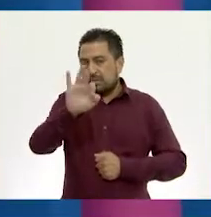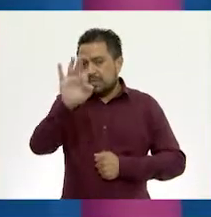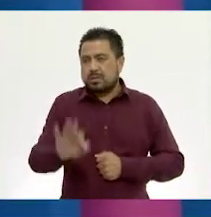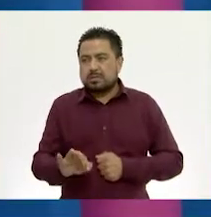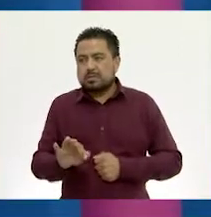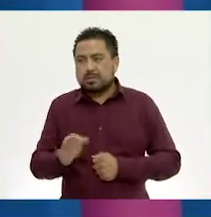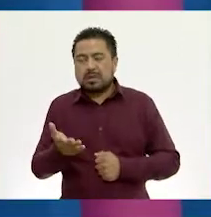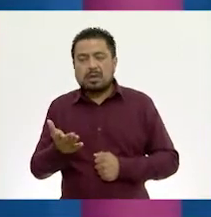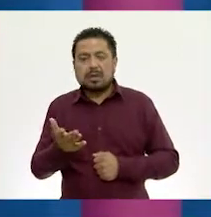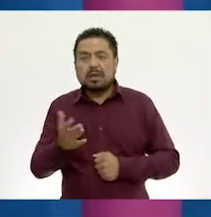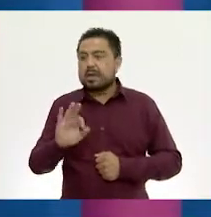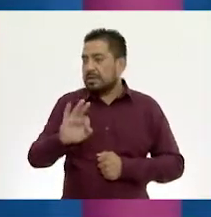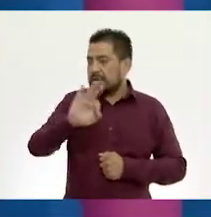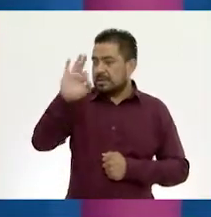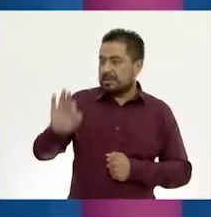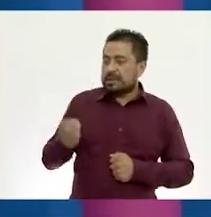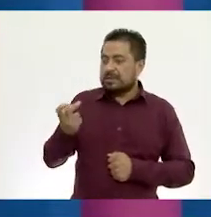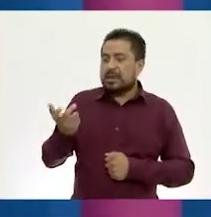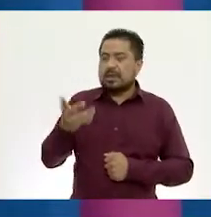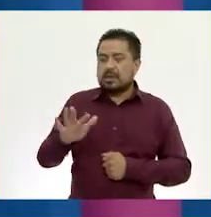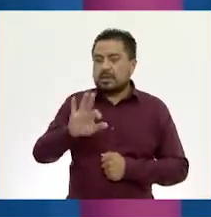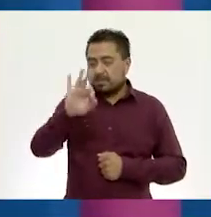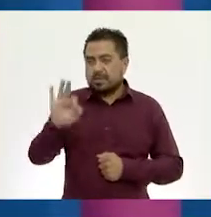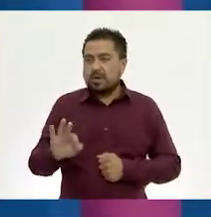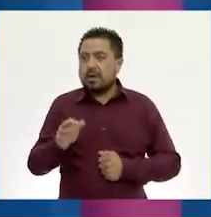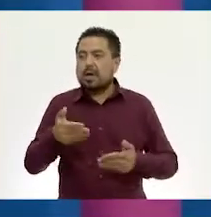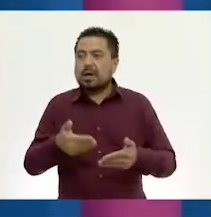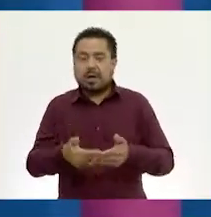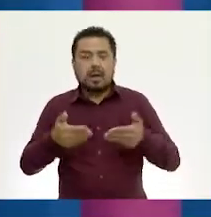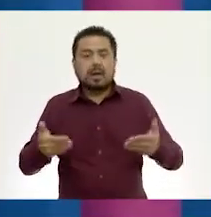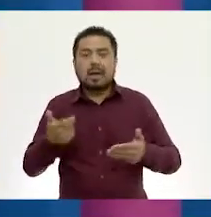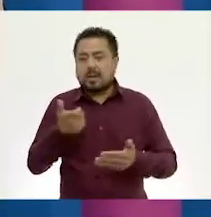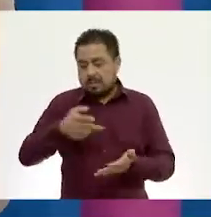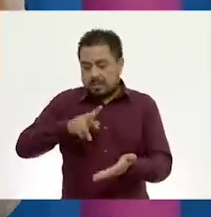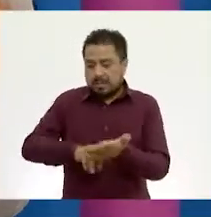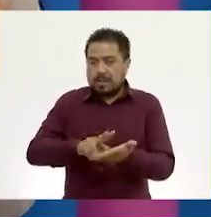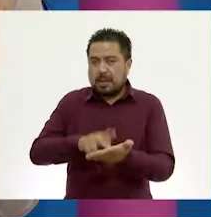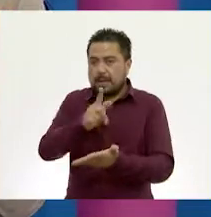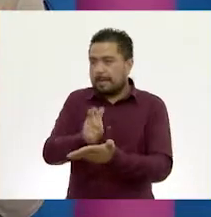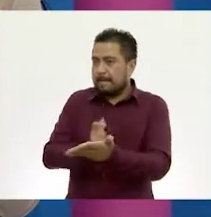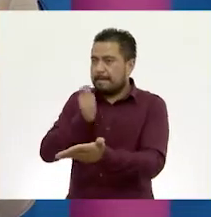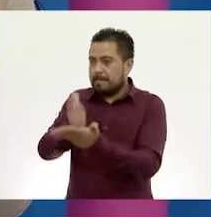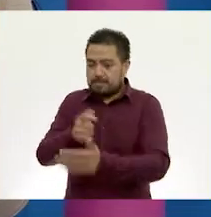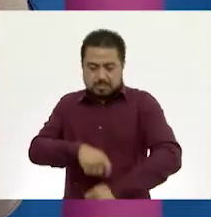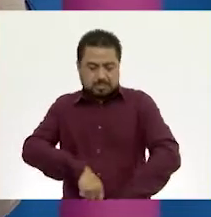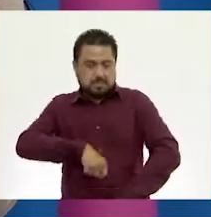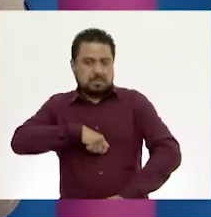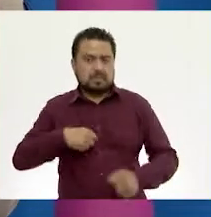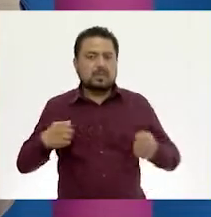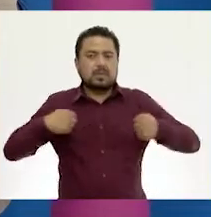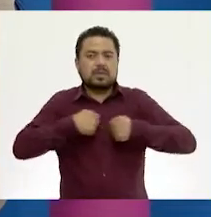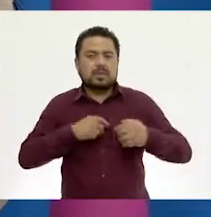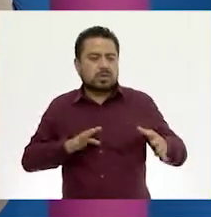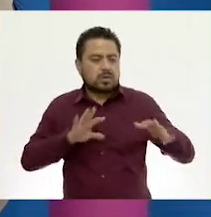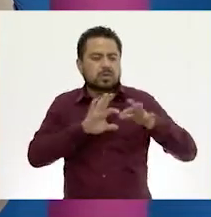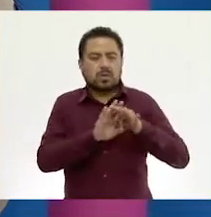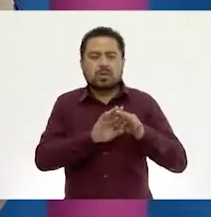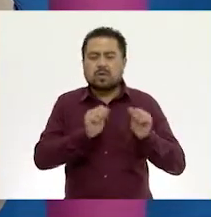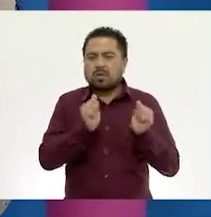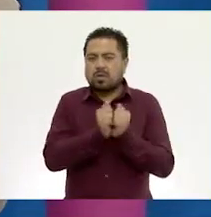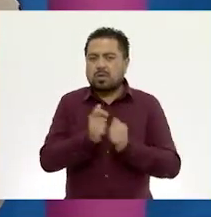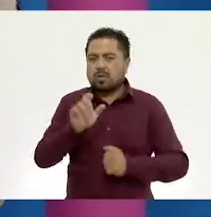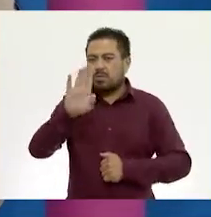y el descuento es el del 10%. Entonces, el precio que se paga por la chamarra es correspondiente al